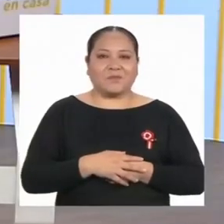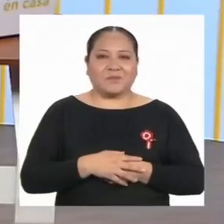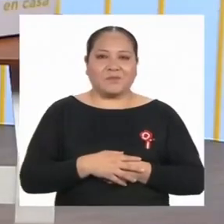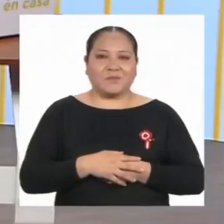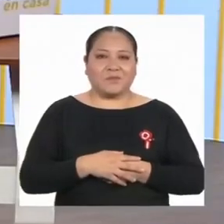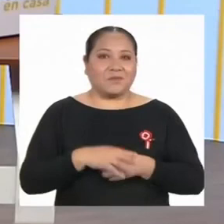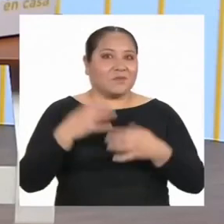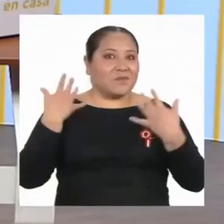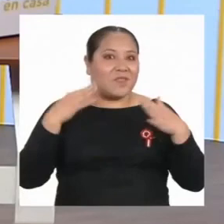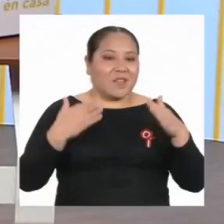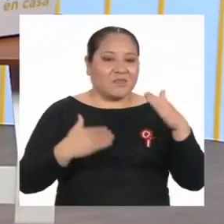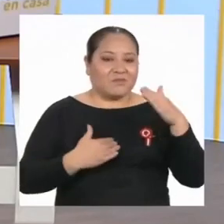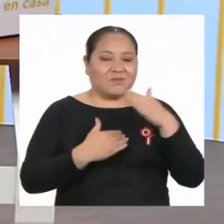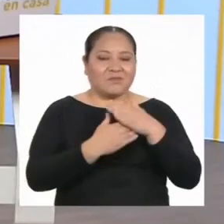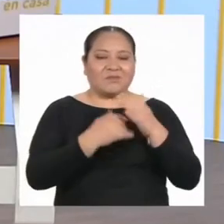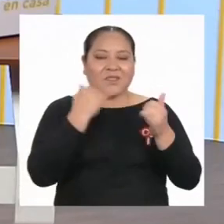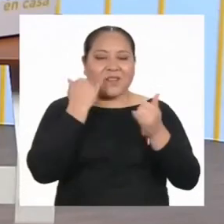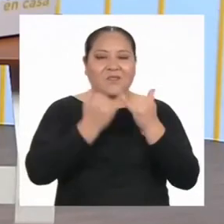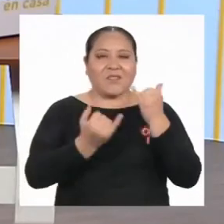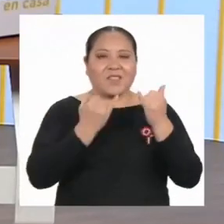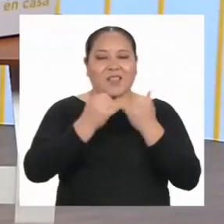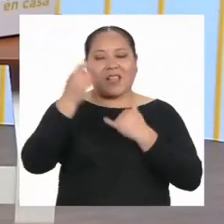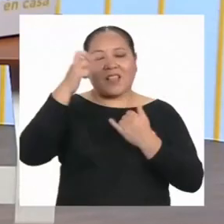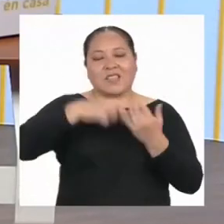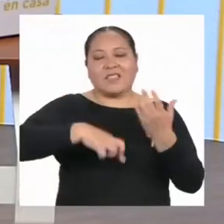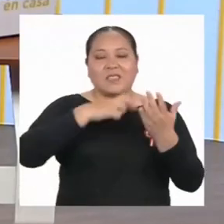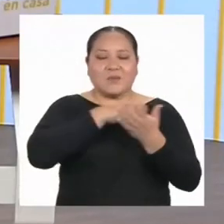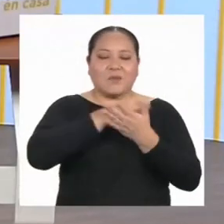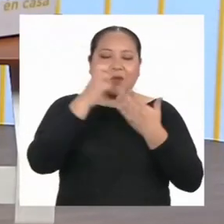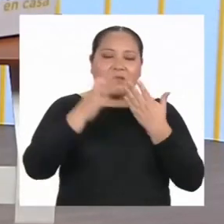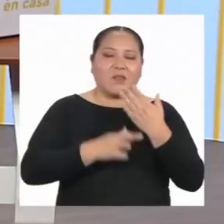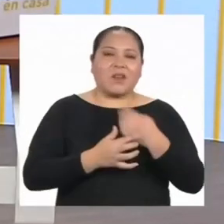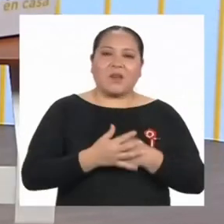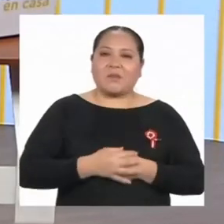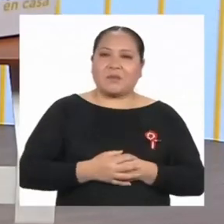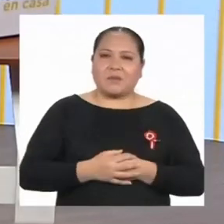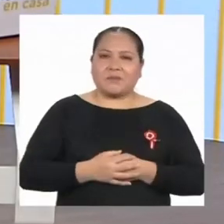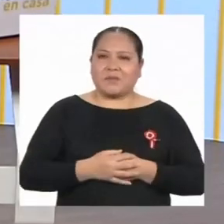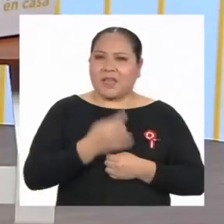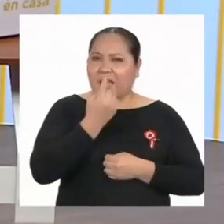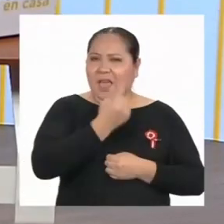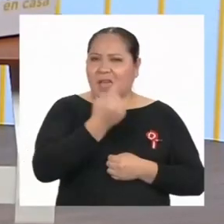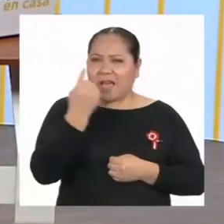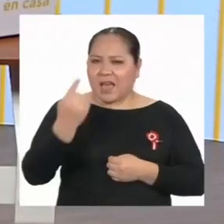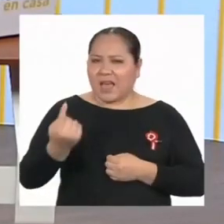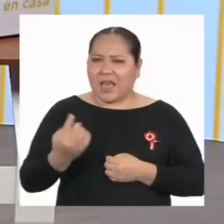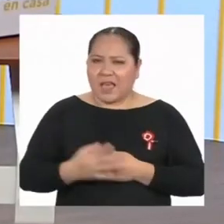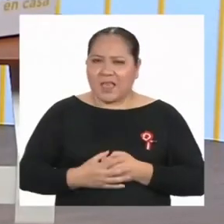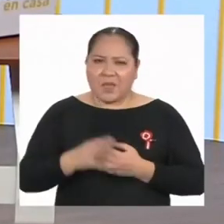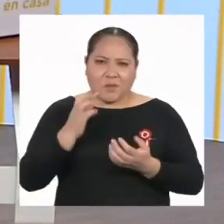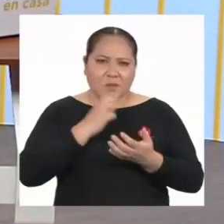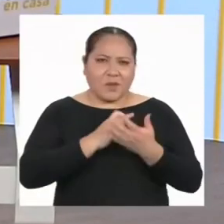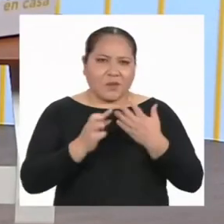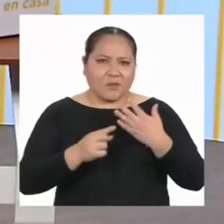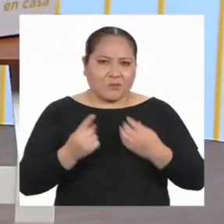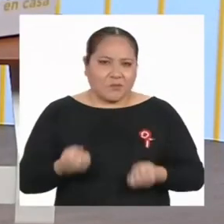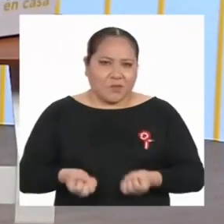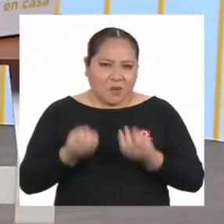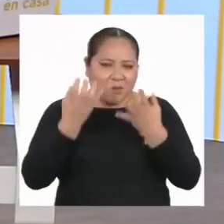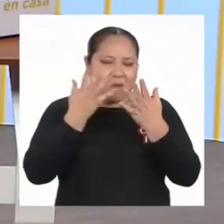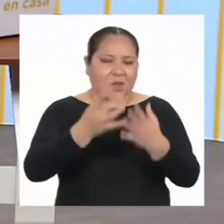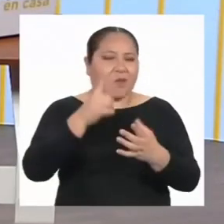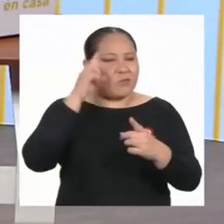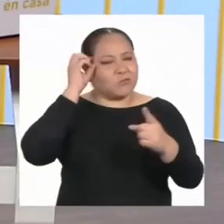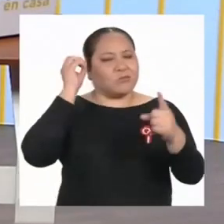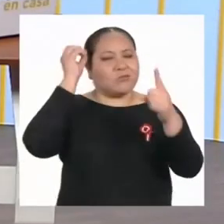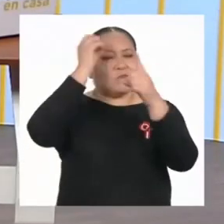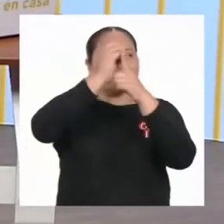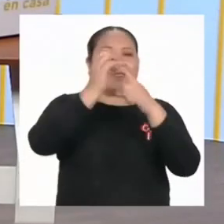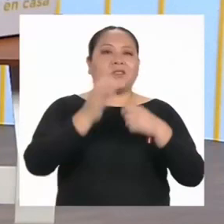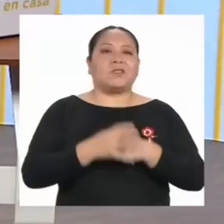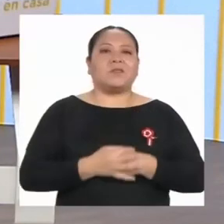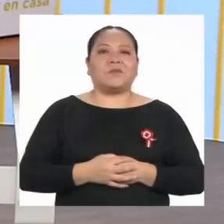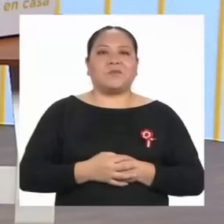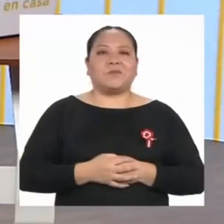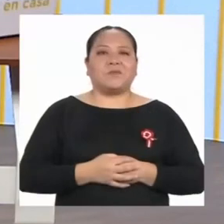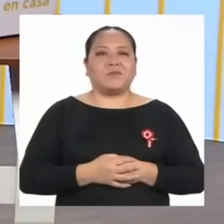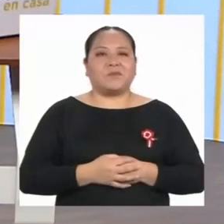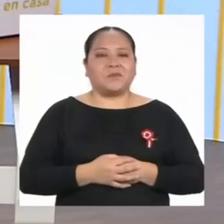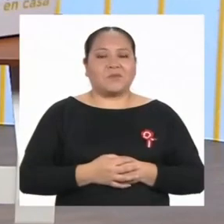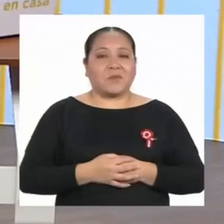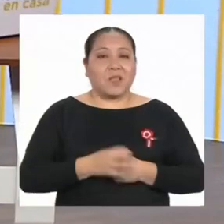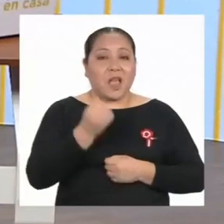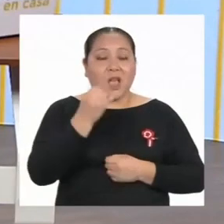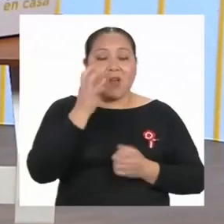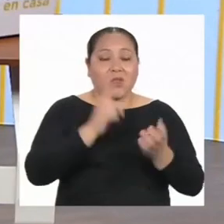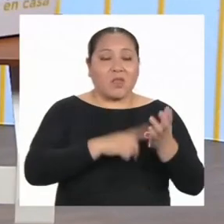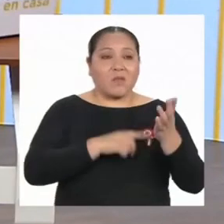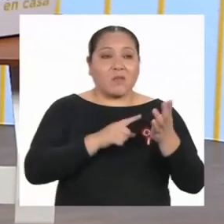¡Hemos llegado al final del programa! Como en cada actividad, quiero dejarles un reto. A veces